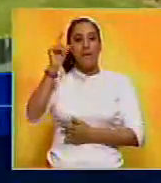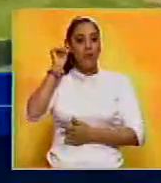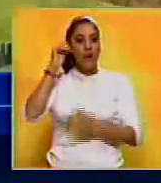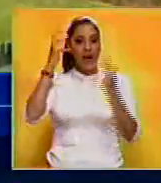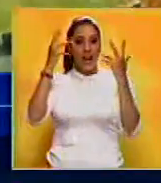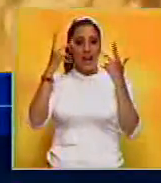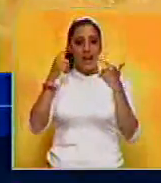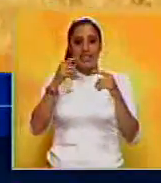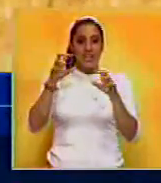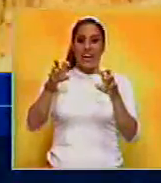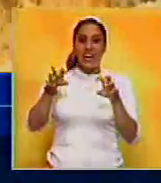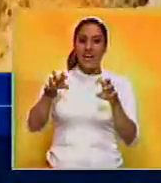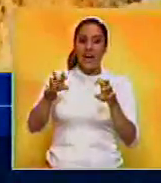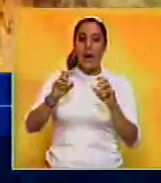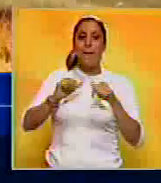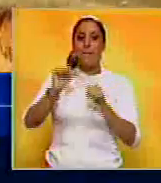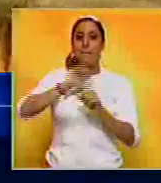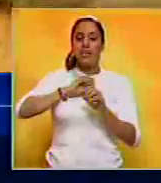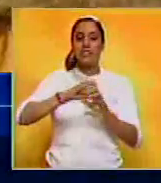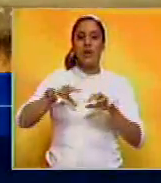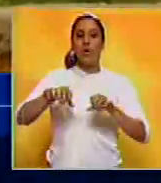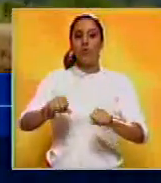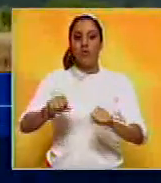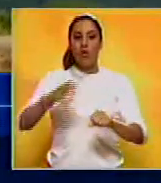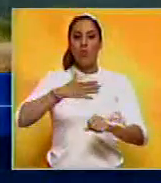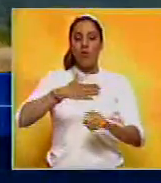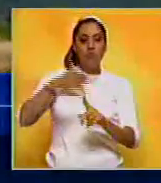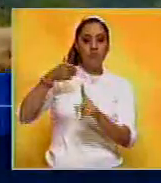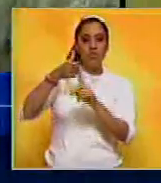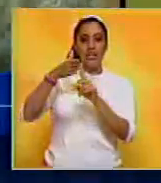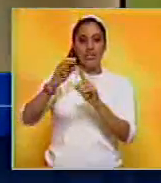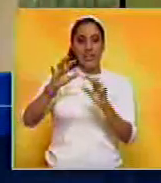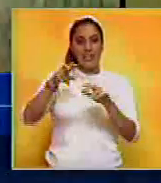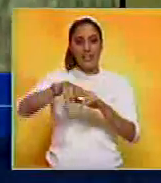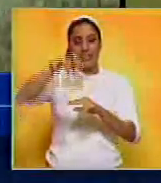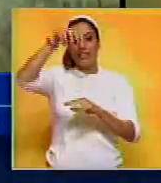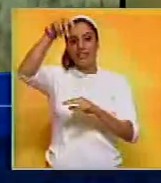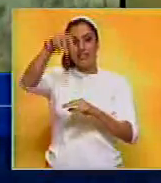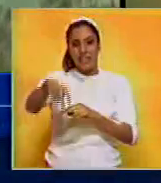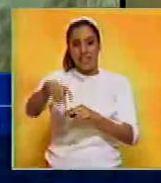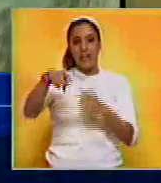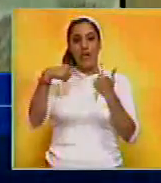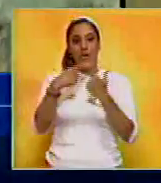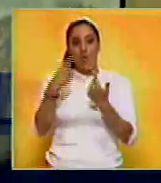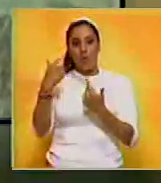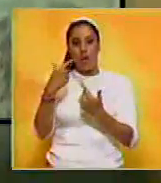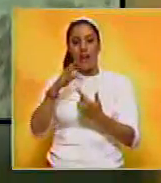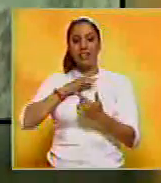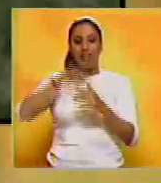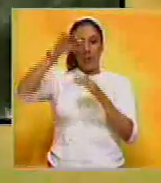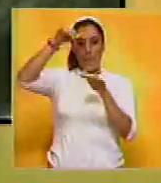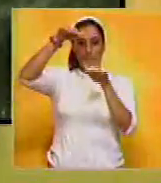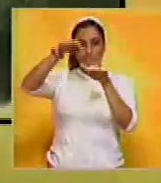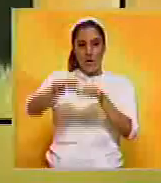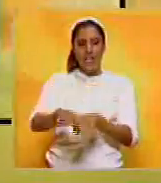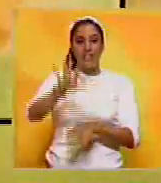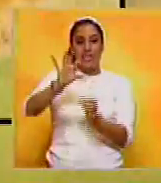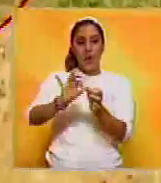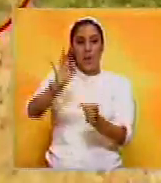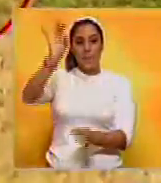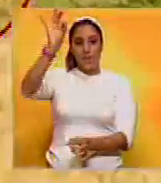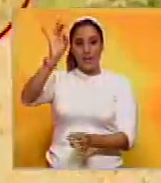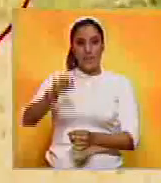una leona comenzó a gruñir para asumir posición de ataque y saltar en la orilla de una fosa desde donde cayó de una altura de 5